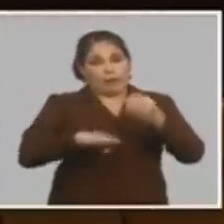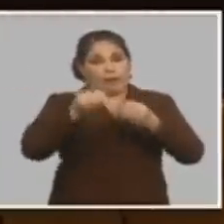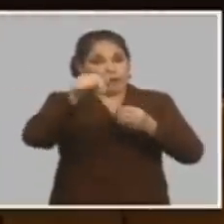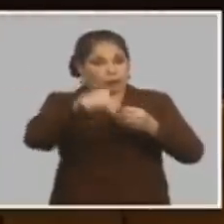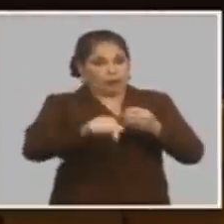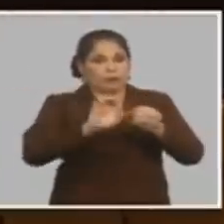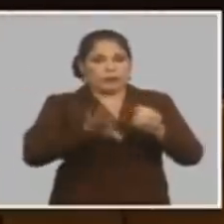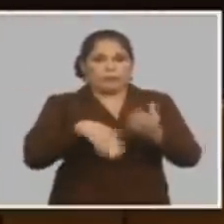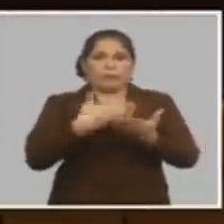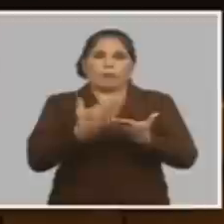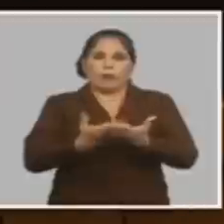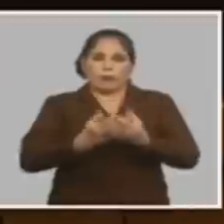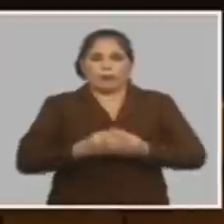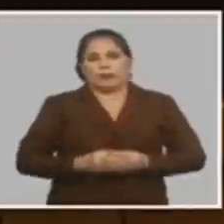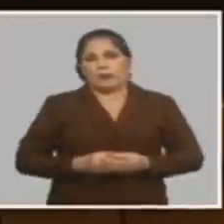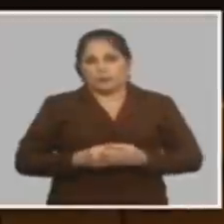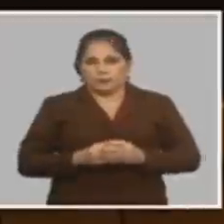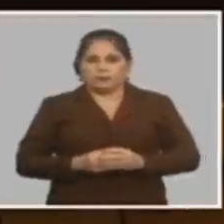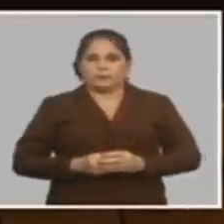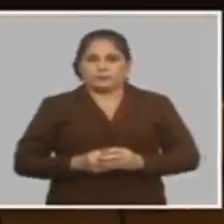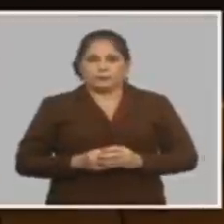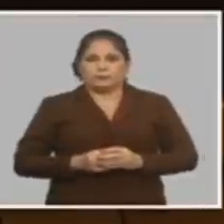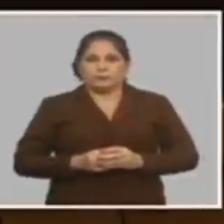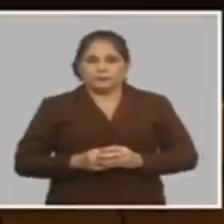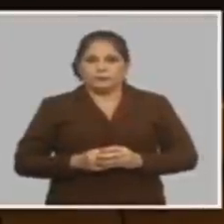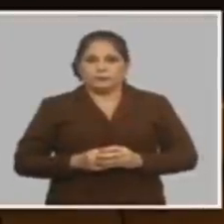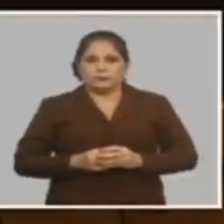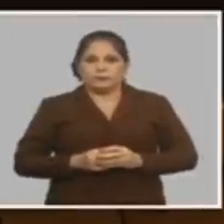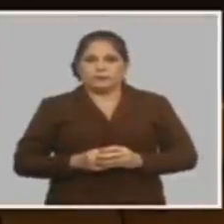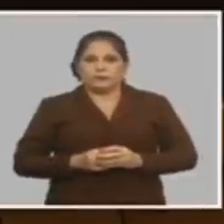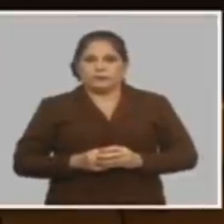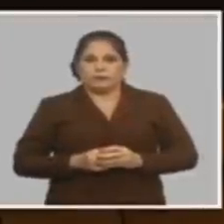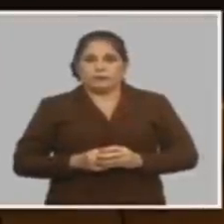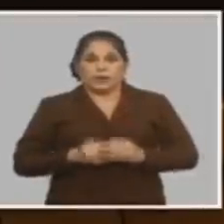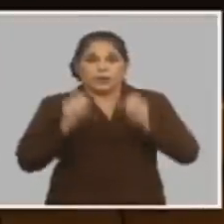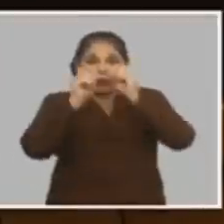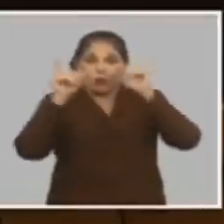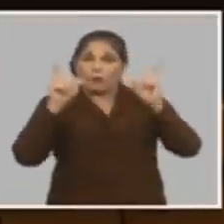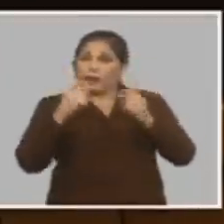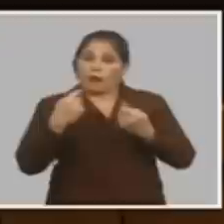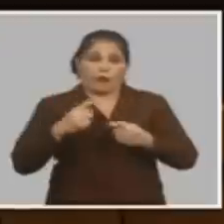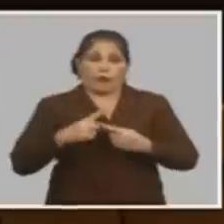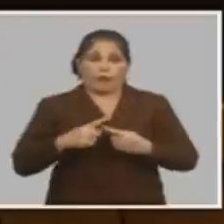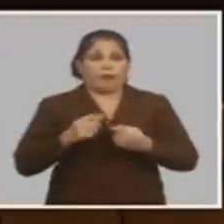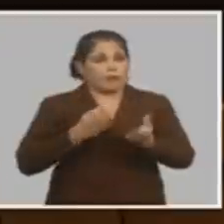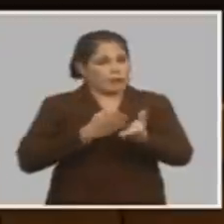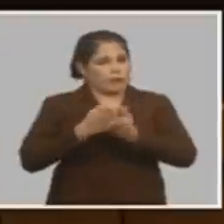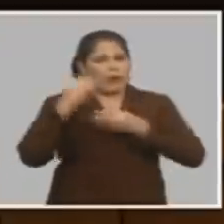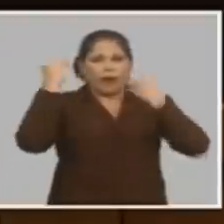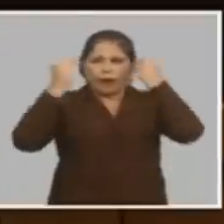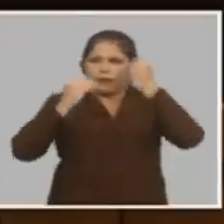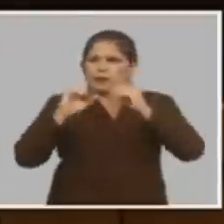están proponiendo hacer eso no nos puede sorprender seguimos